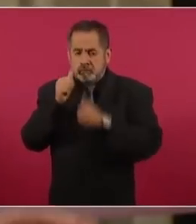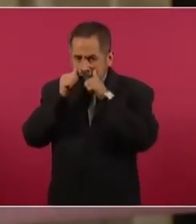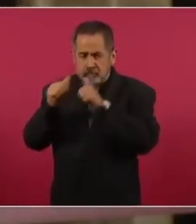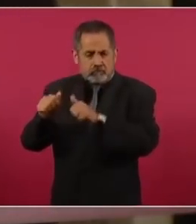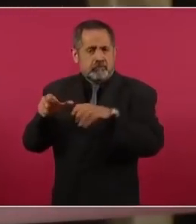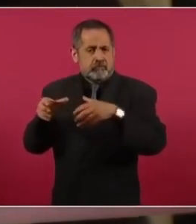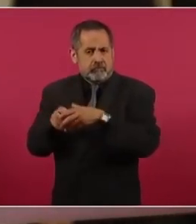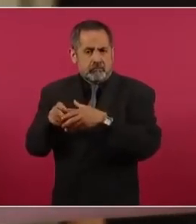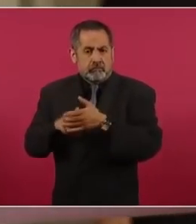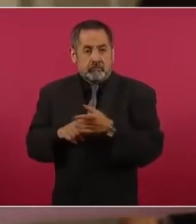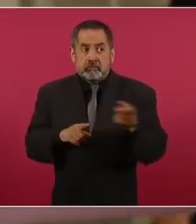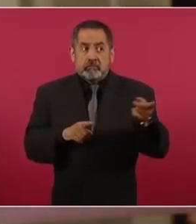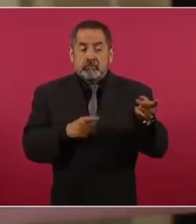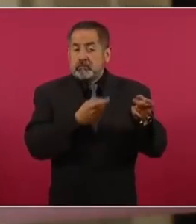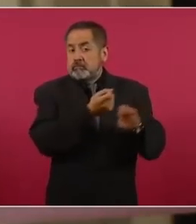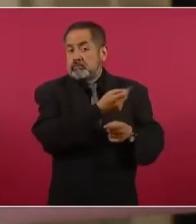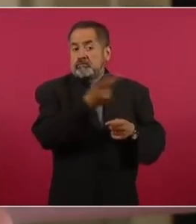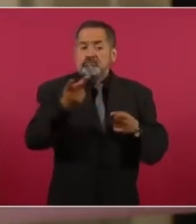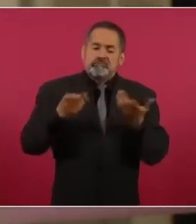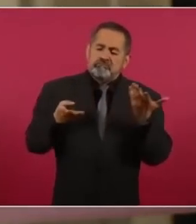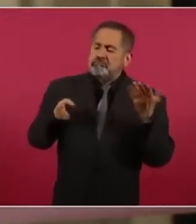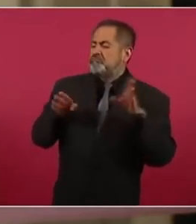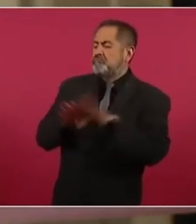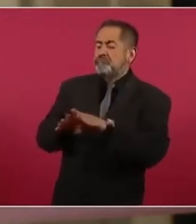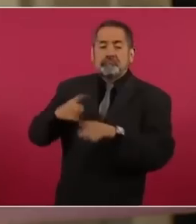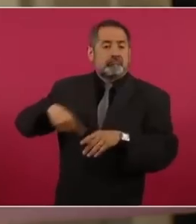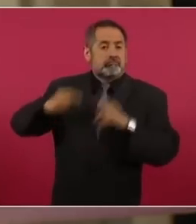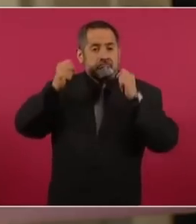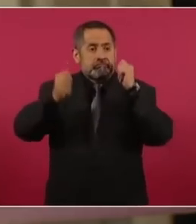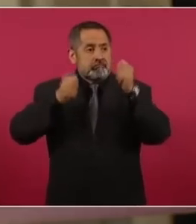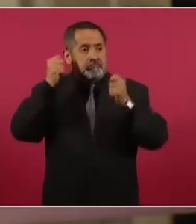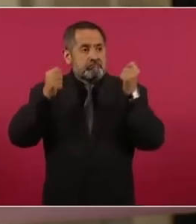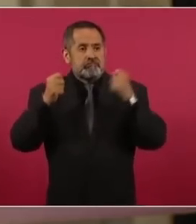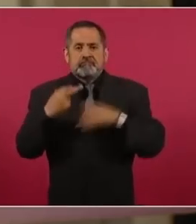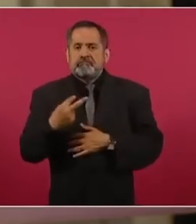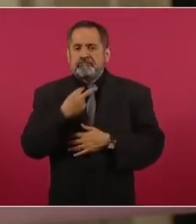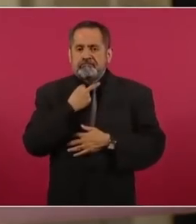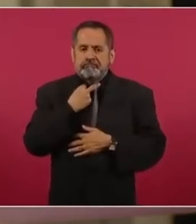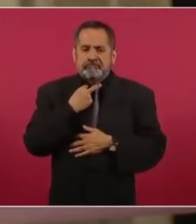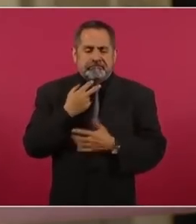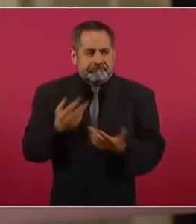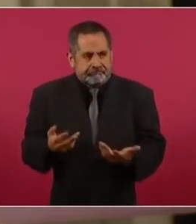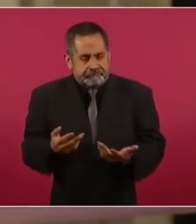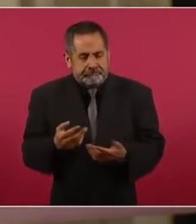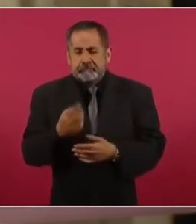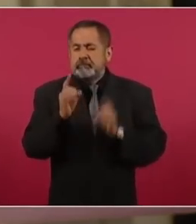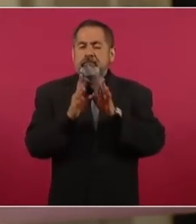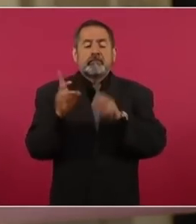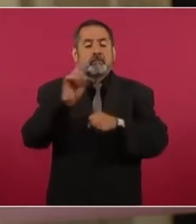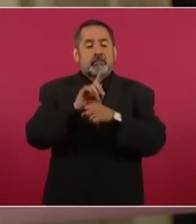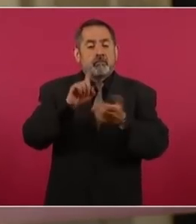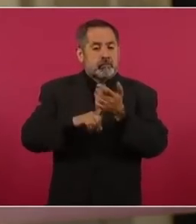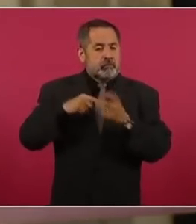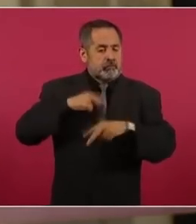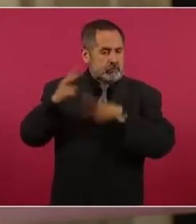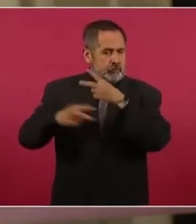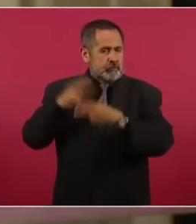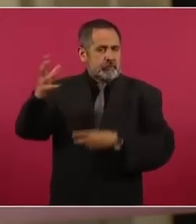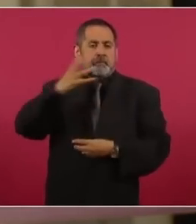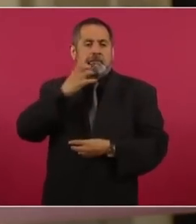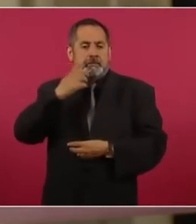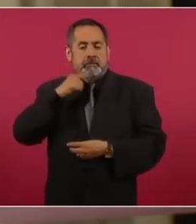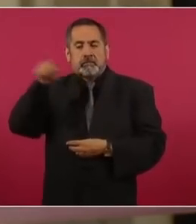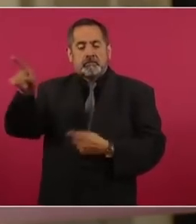a la industria turística mexicana y que muchos años después, estando yo en Jerusalén, platicando en relaciones exteriores,